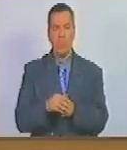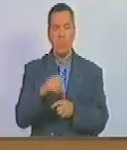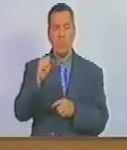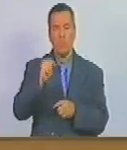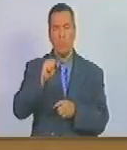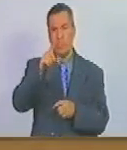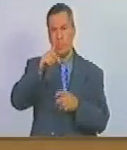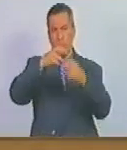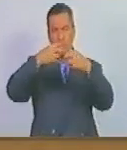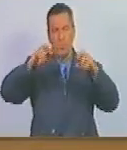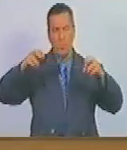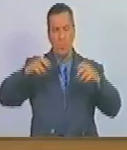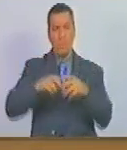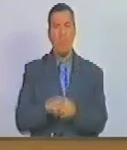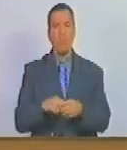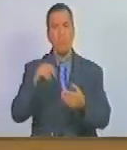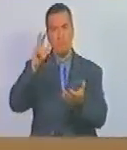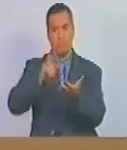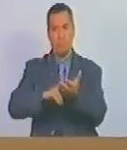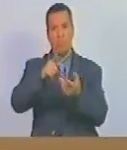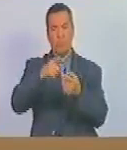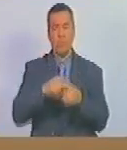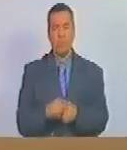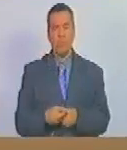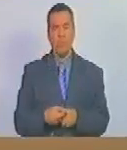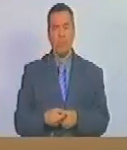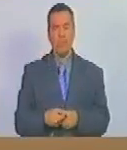consideración el epígrafe queda aprobado siguiente